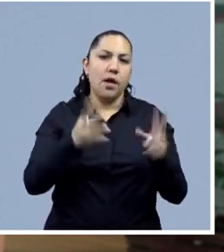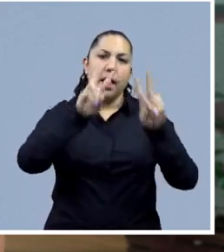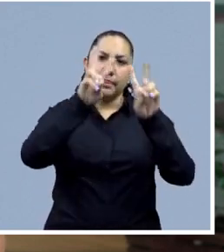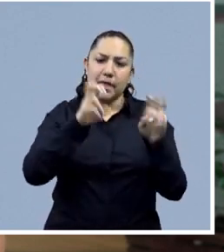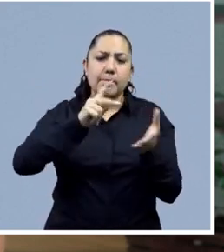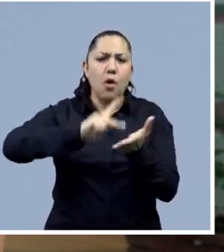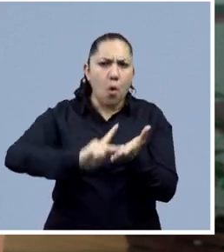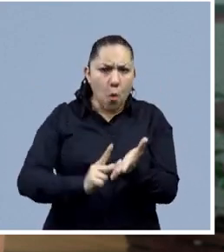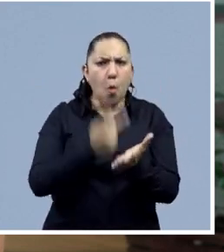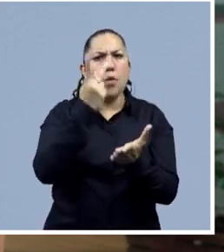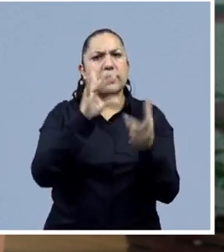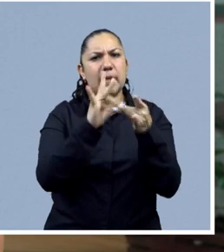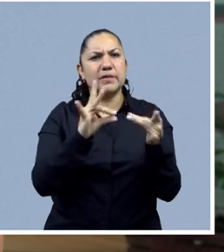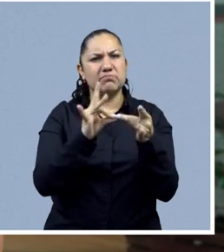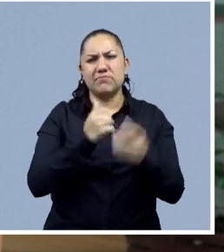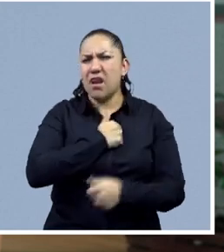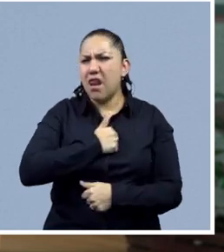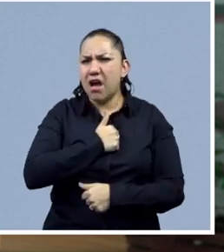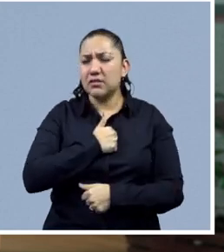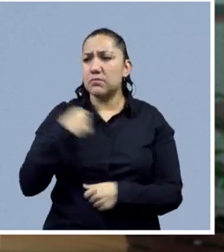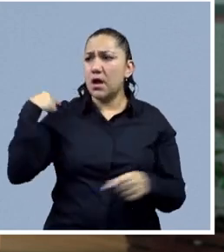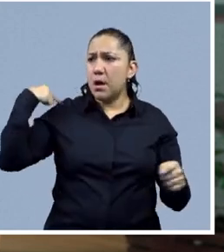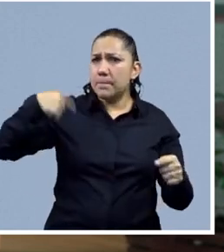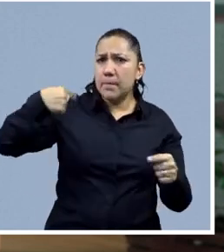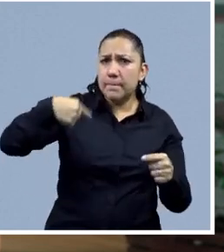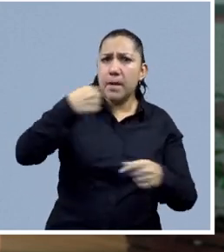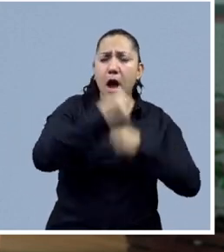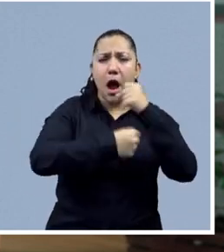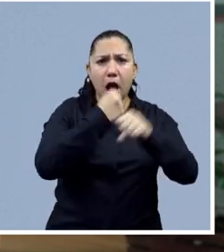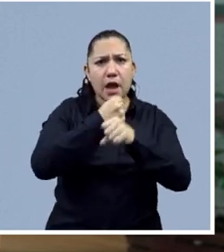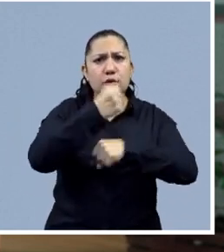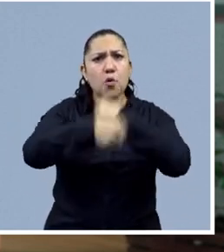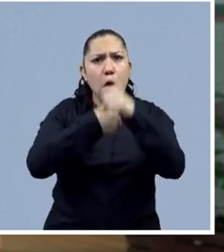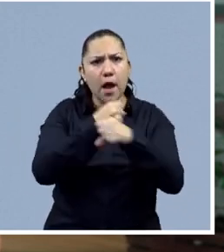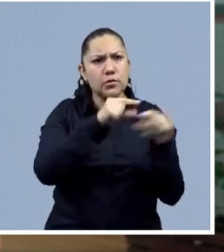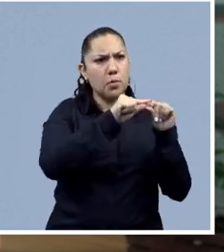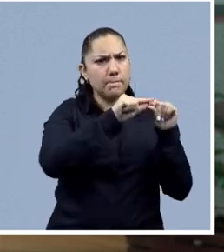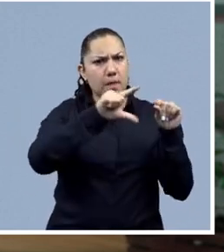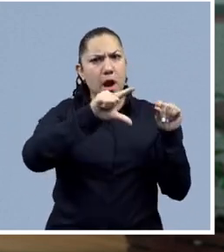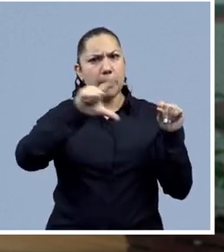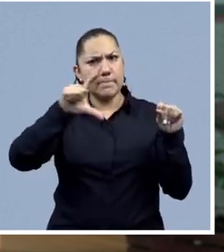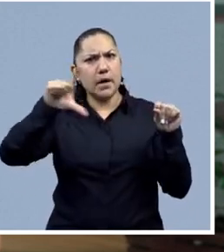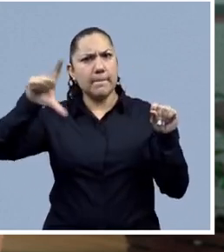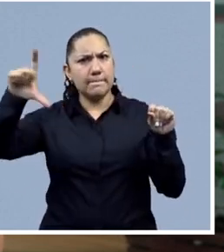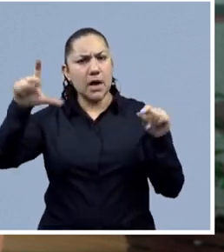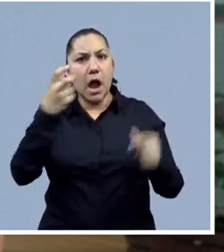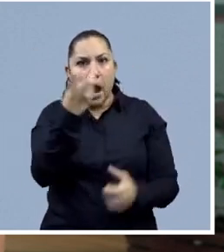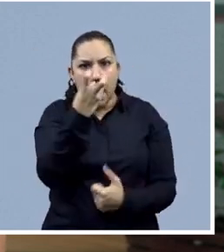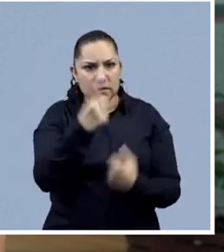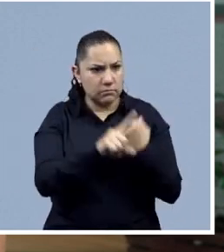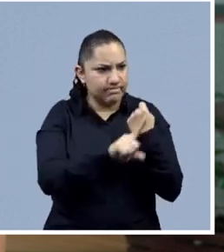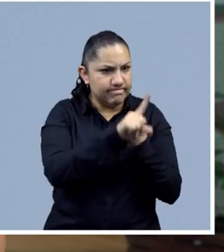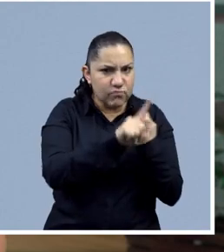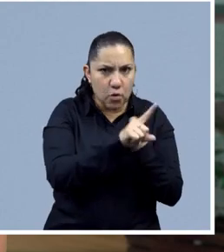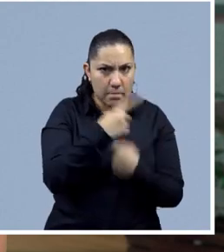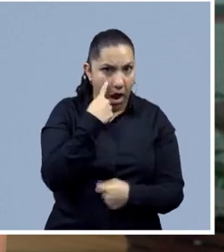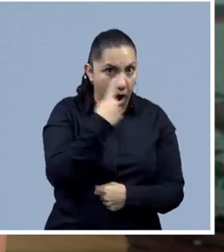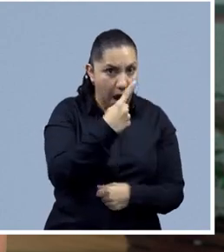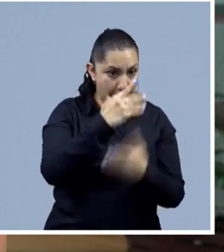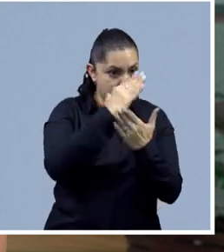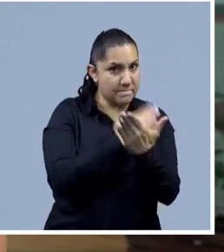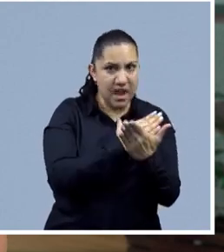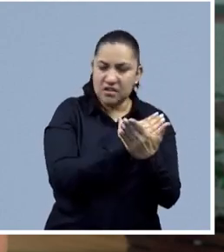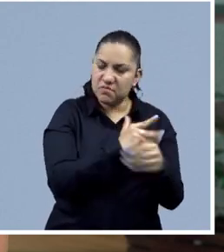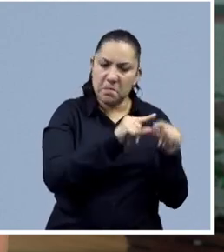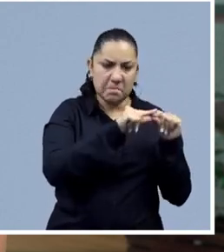porque año con año va en incremento y seguimos reportando víctimas, casos y hechos lamentables relacionados a esta problemática.